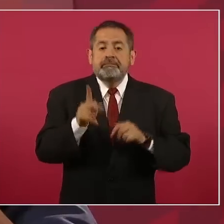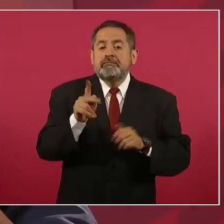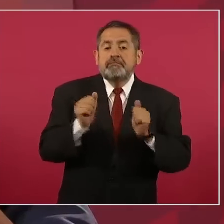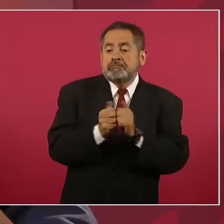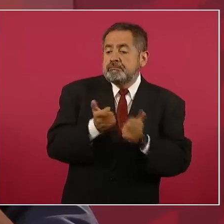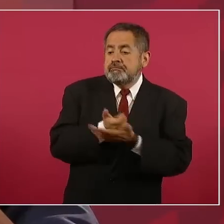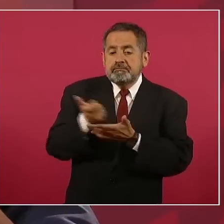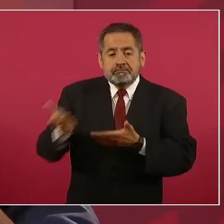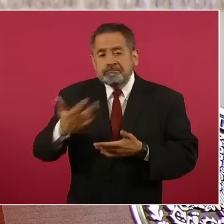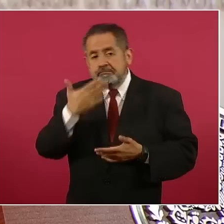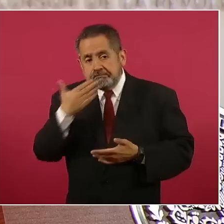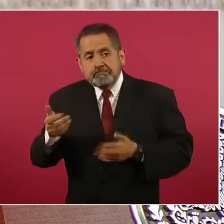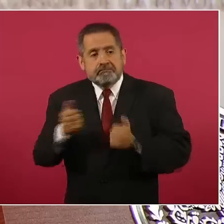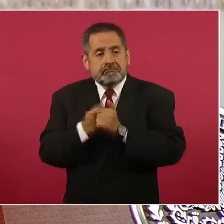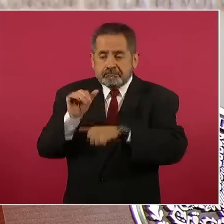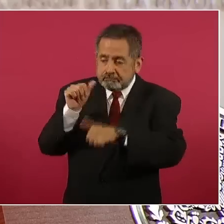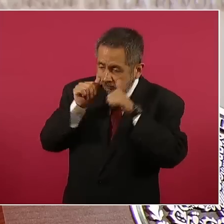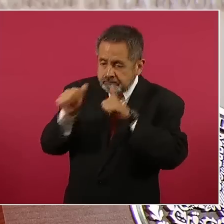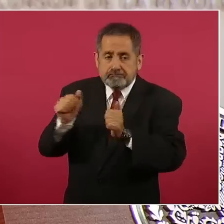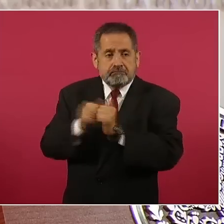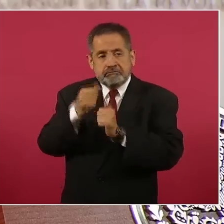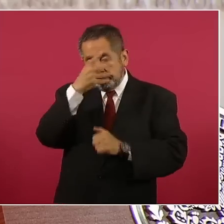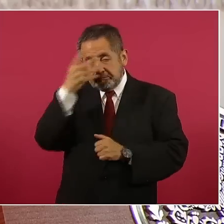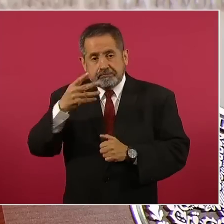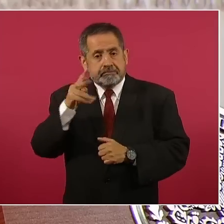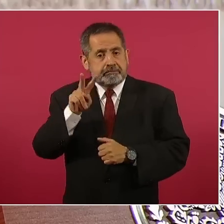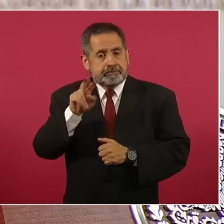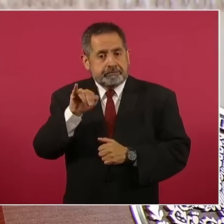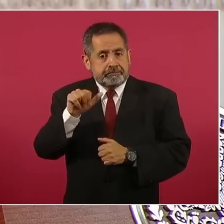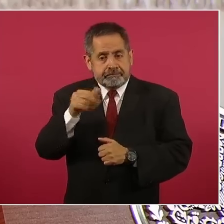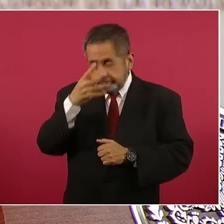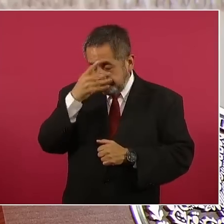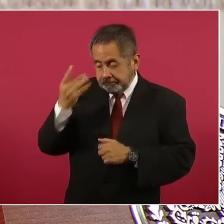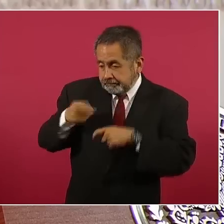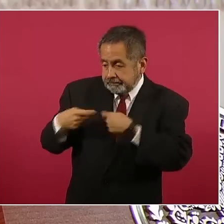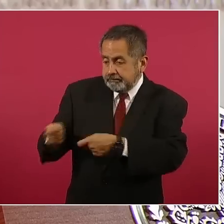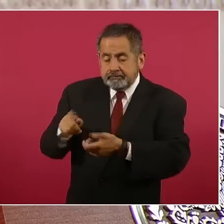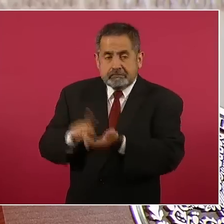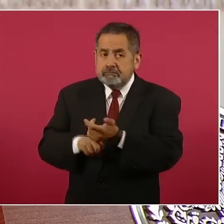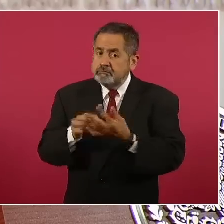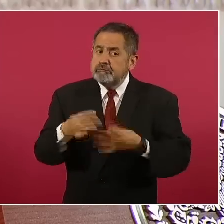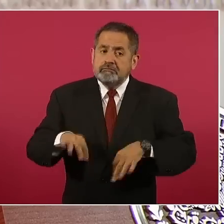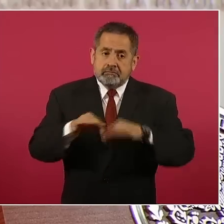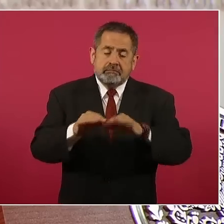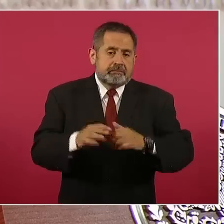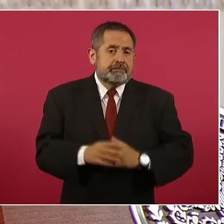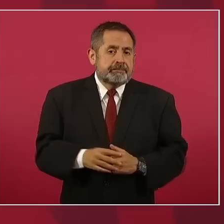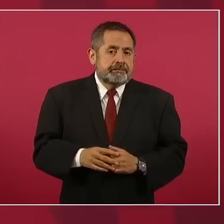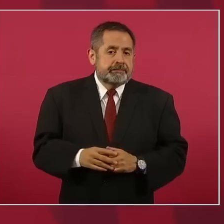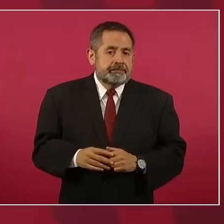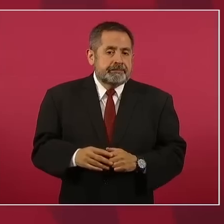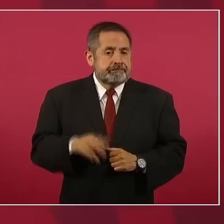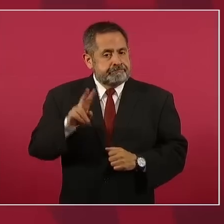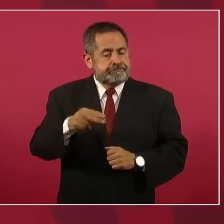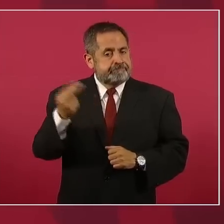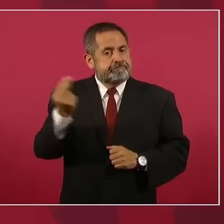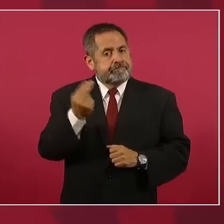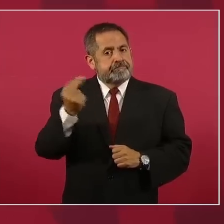importante, decisivo para